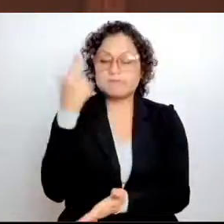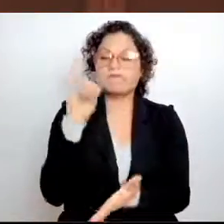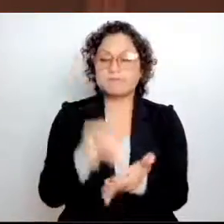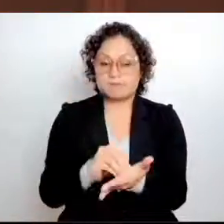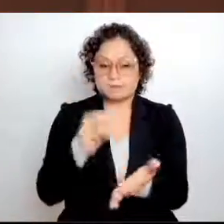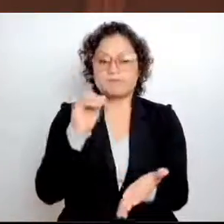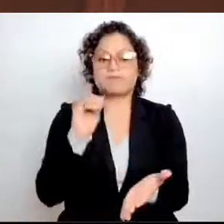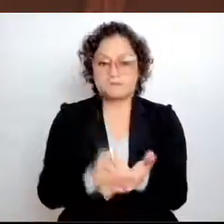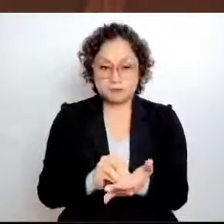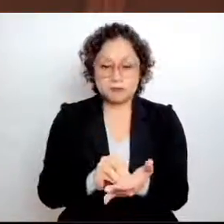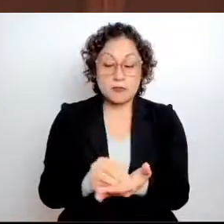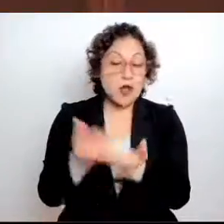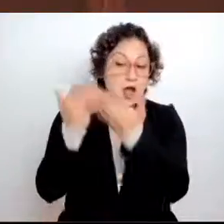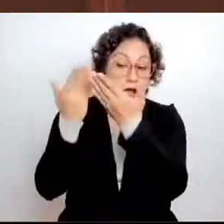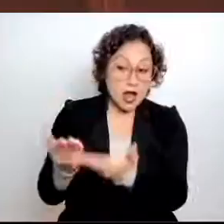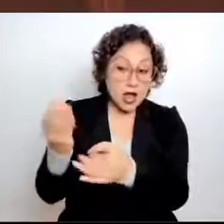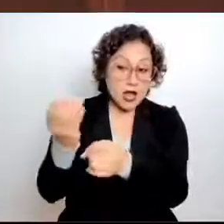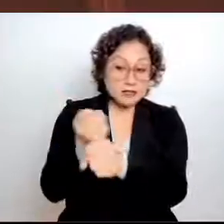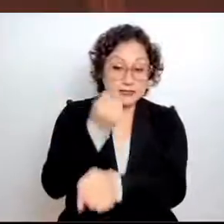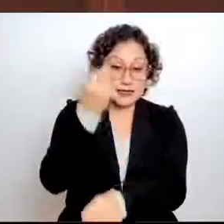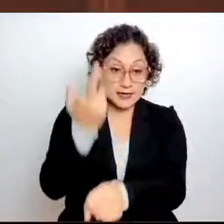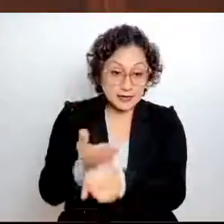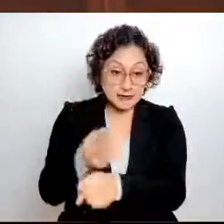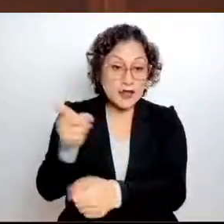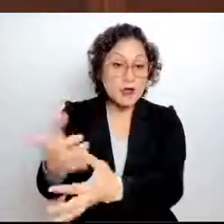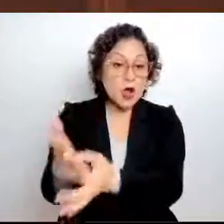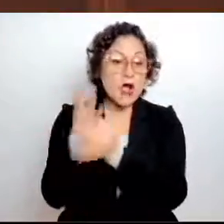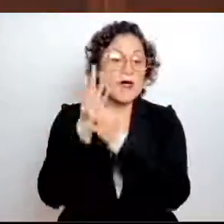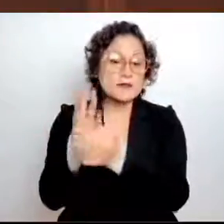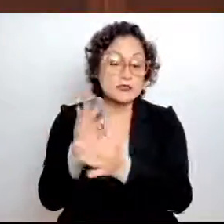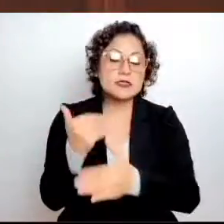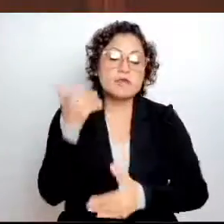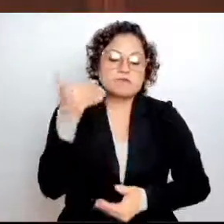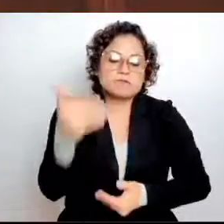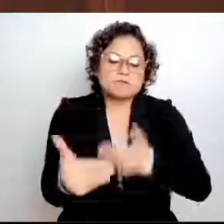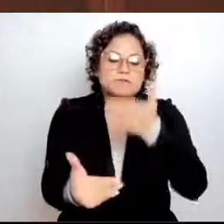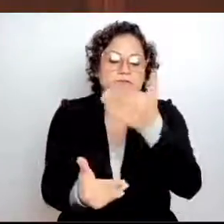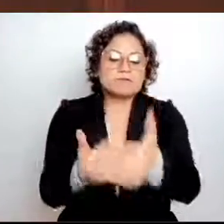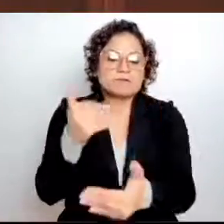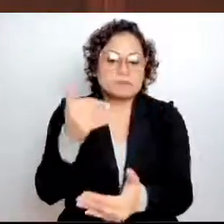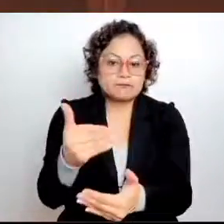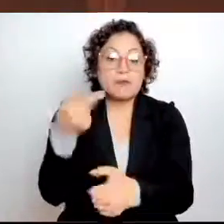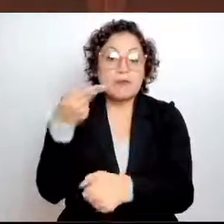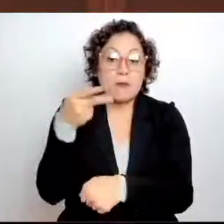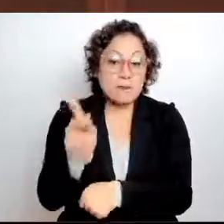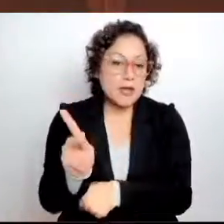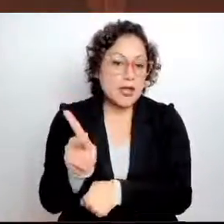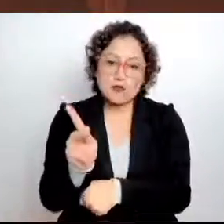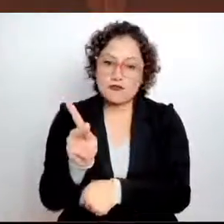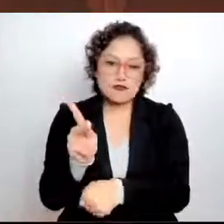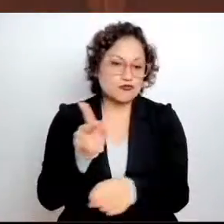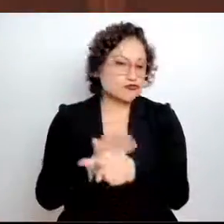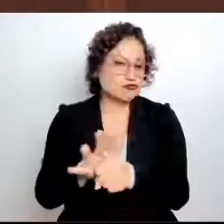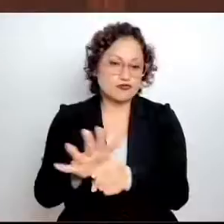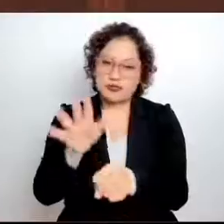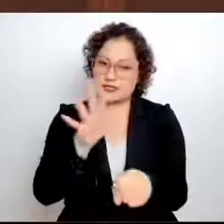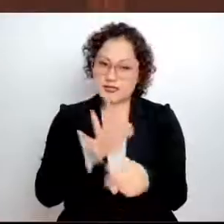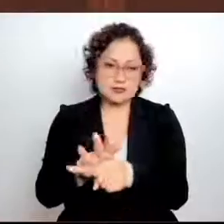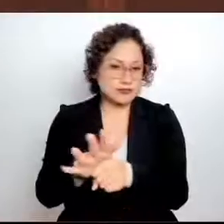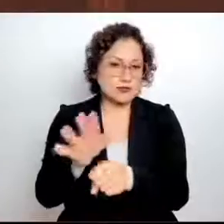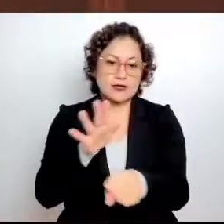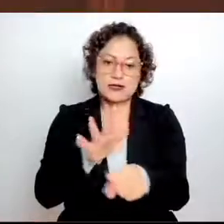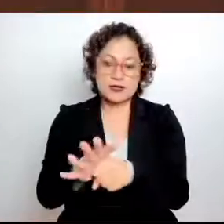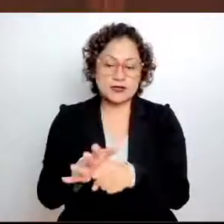reconoce que ha habido avances, pero hay insuficiencias. Es decir, falta